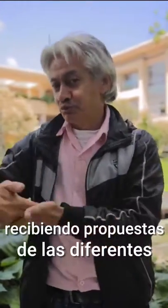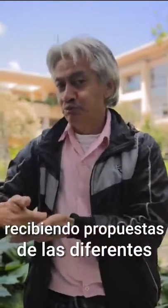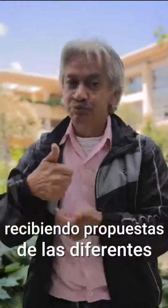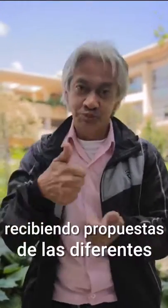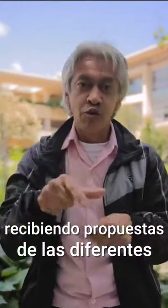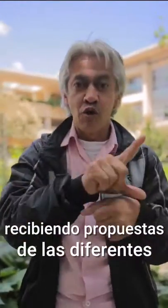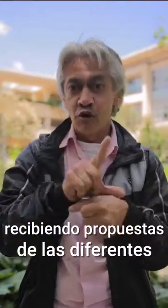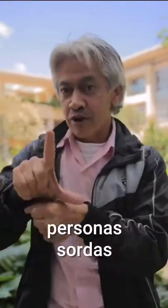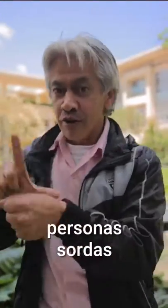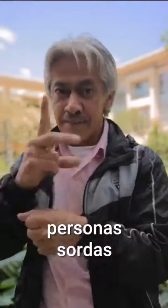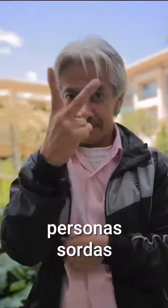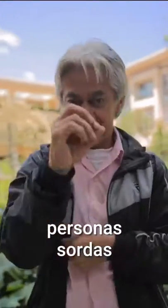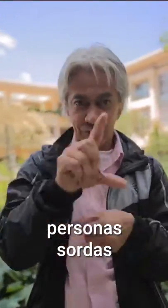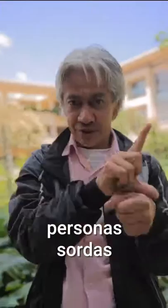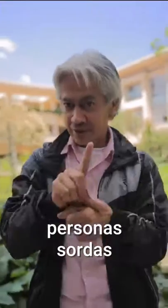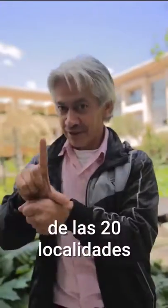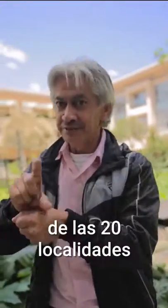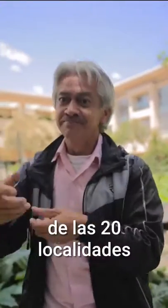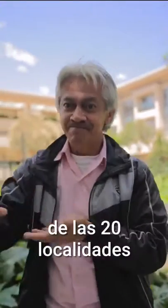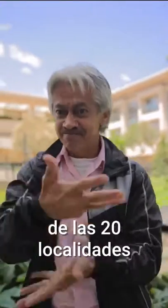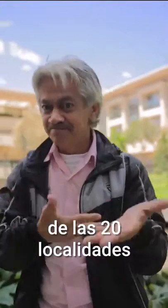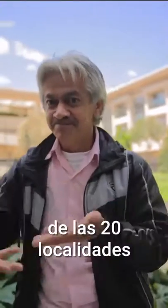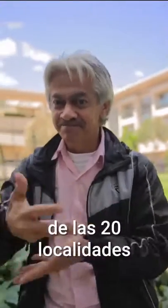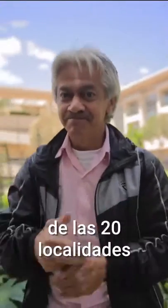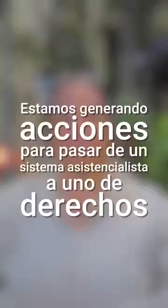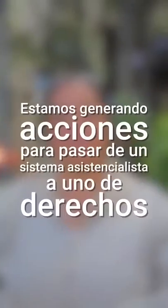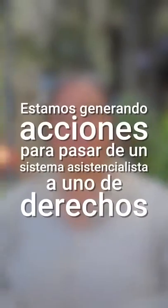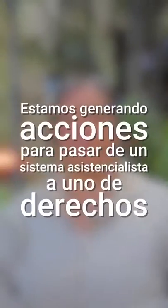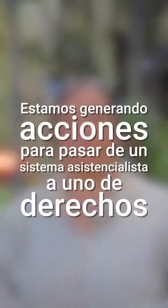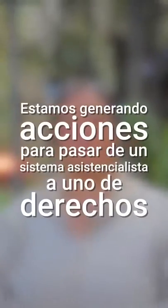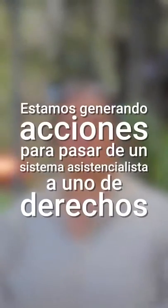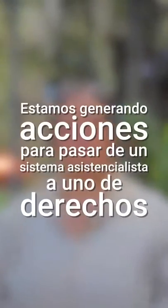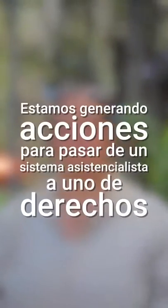propuestas de las diferentes personas sordas de las 20 localidades.